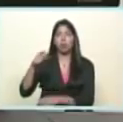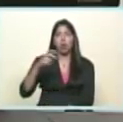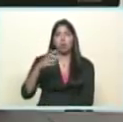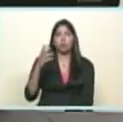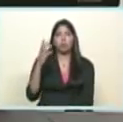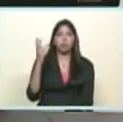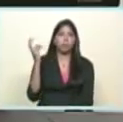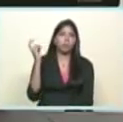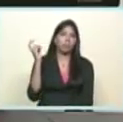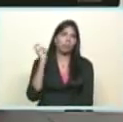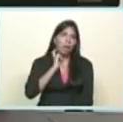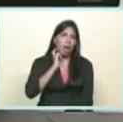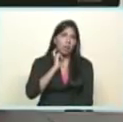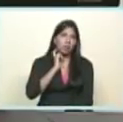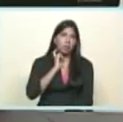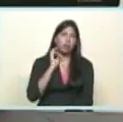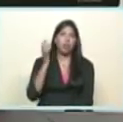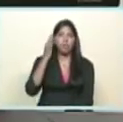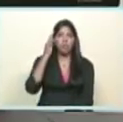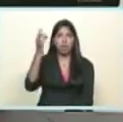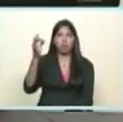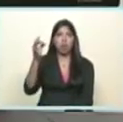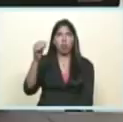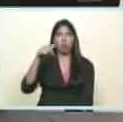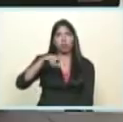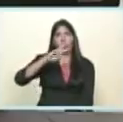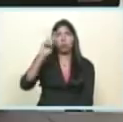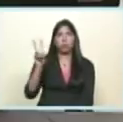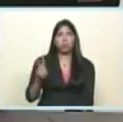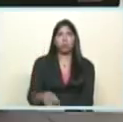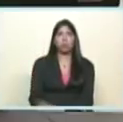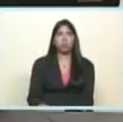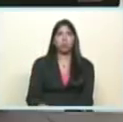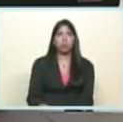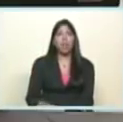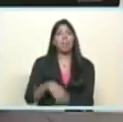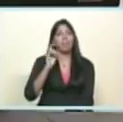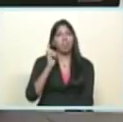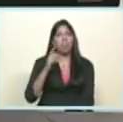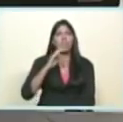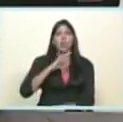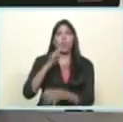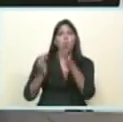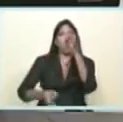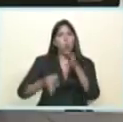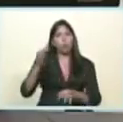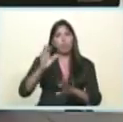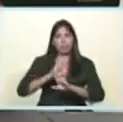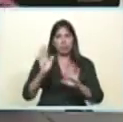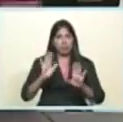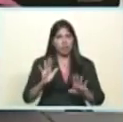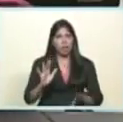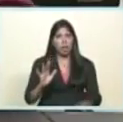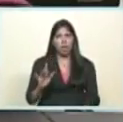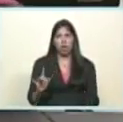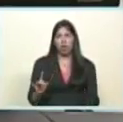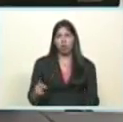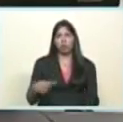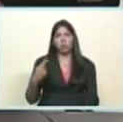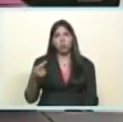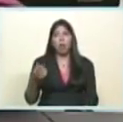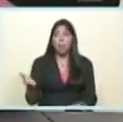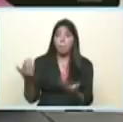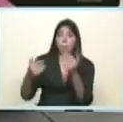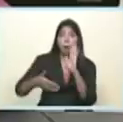el doctor tarjet william saab fiscal general de la república en venezuela tiene que ver justicia ya basta que un día salgan a llamar a